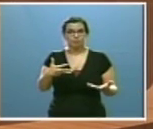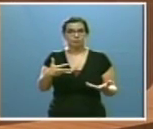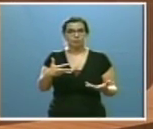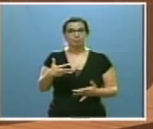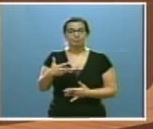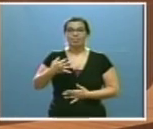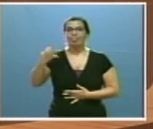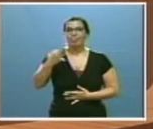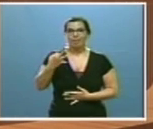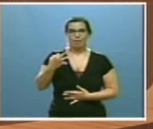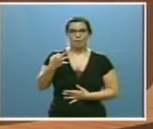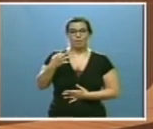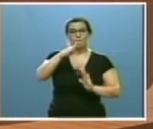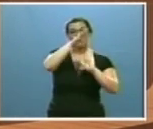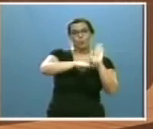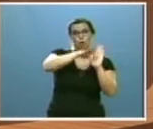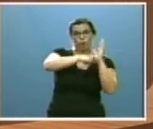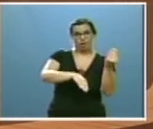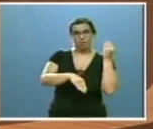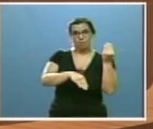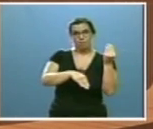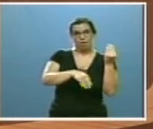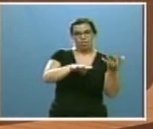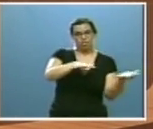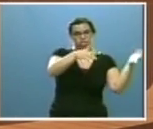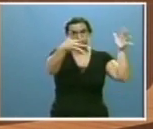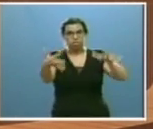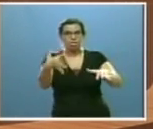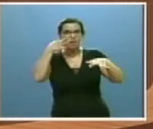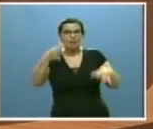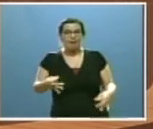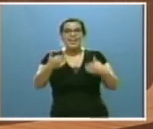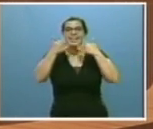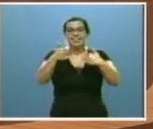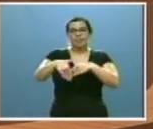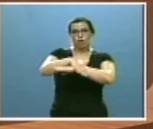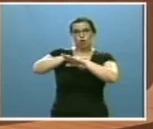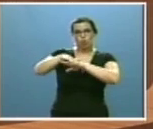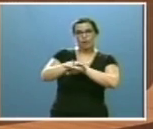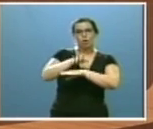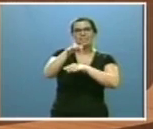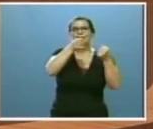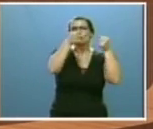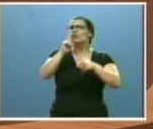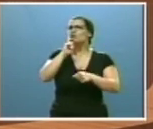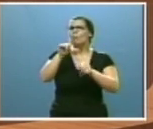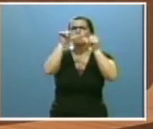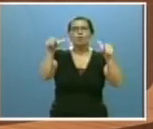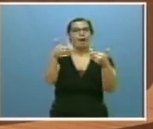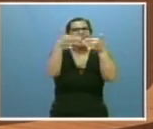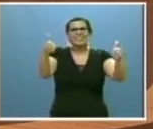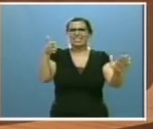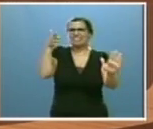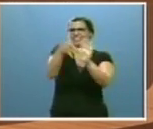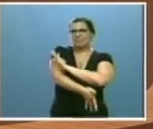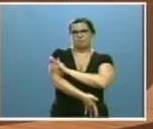desarrollar este programa desde un gobierno y unas instituciones abiertas de forma permanente